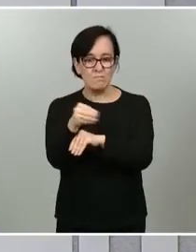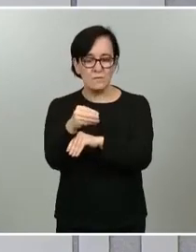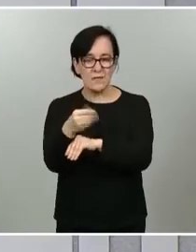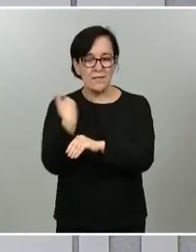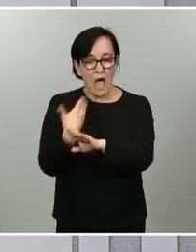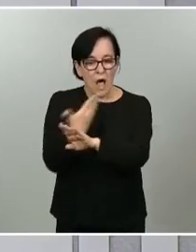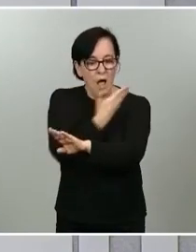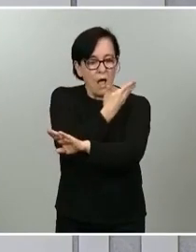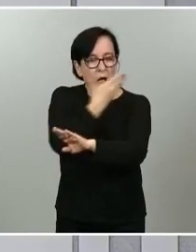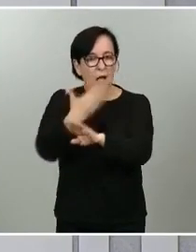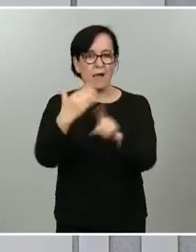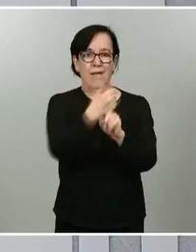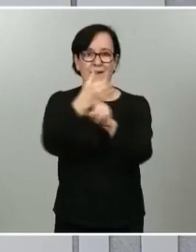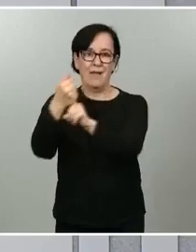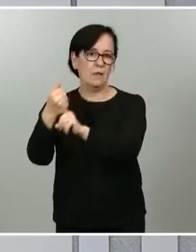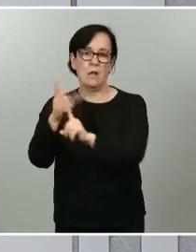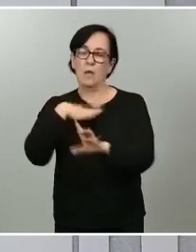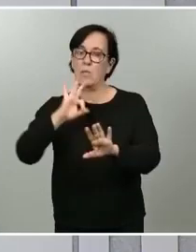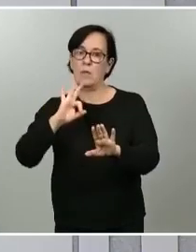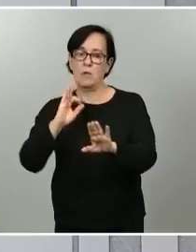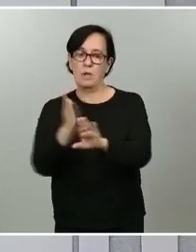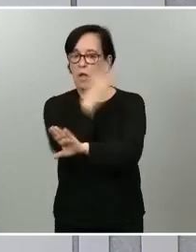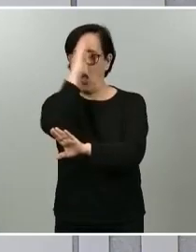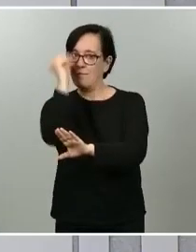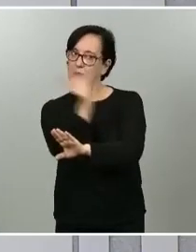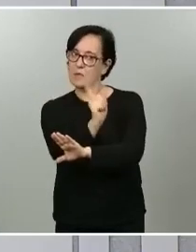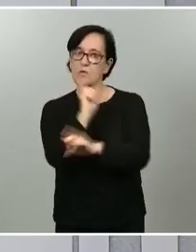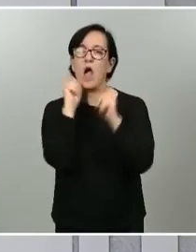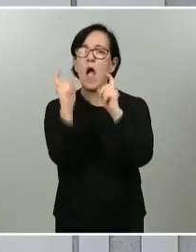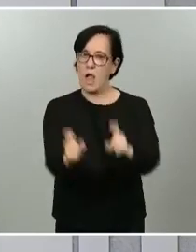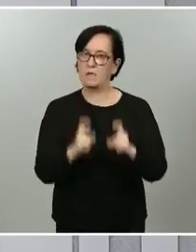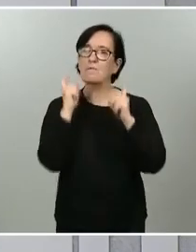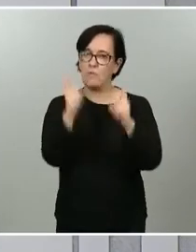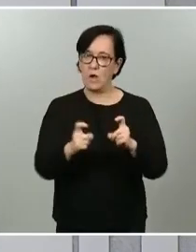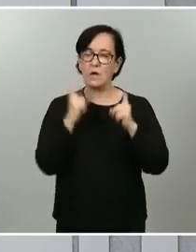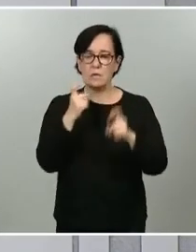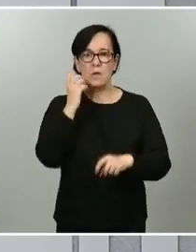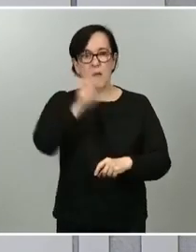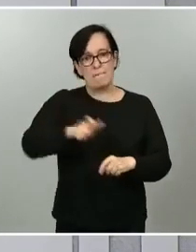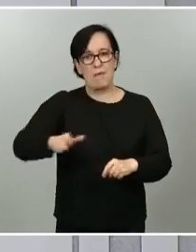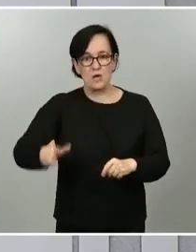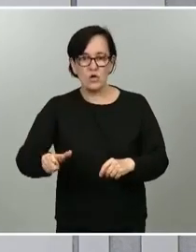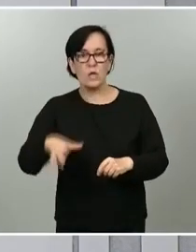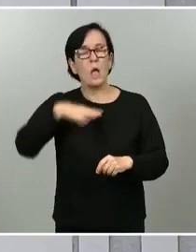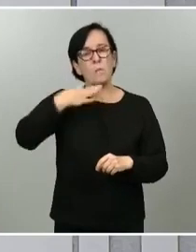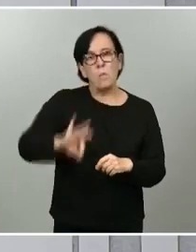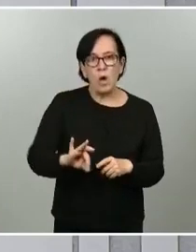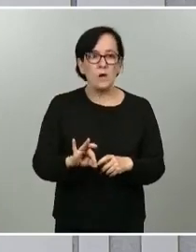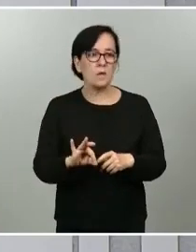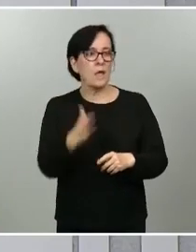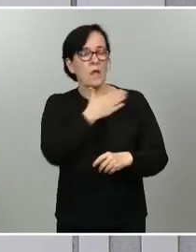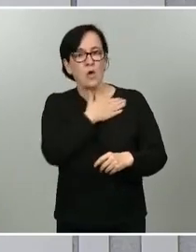y por eso no podemos tirar por tierra todo ese esfuerzo. Hay personas que pueden o que les gustaría